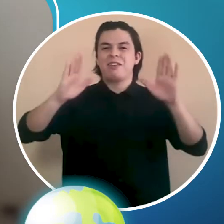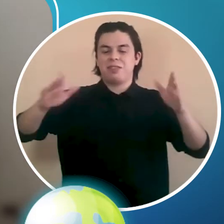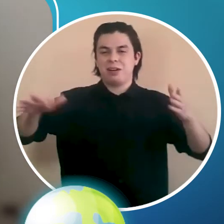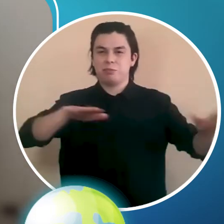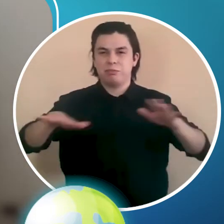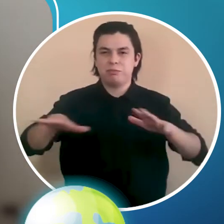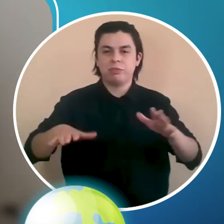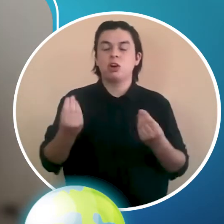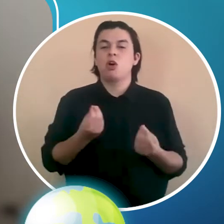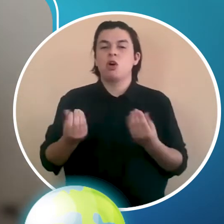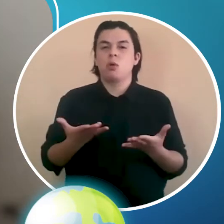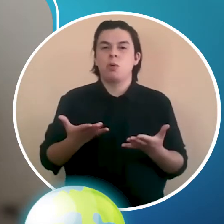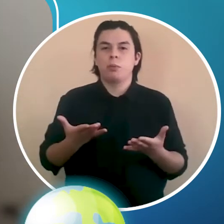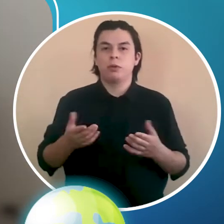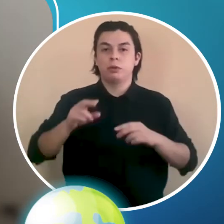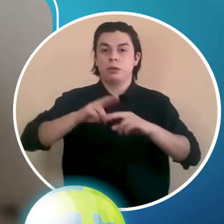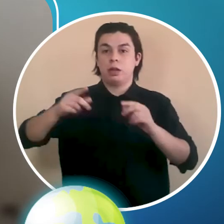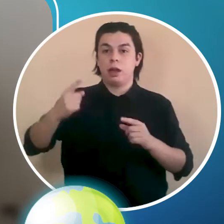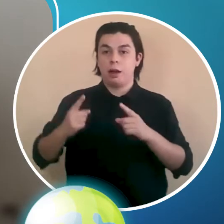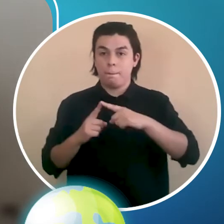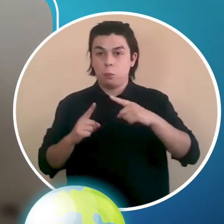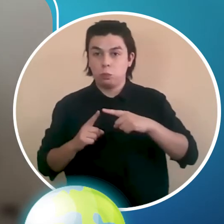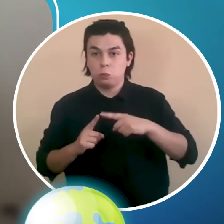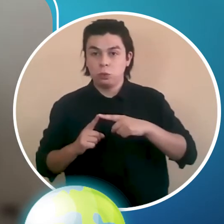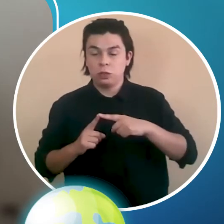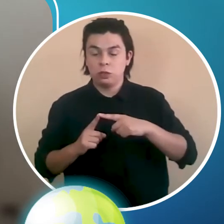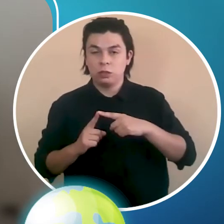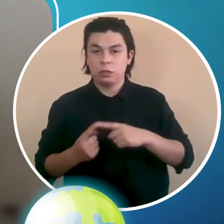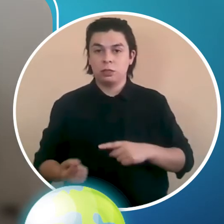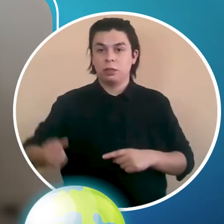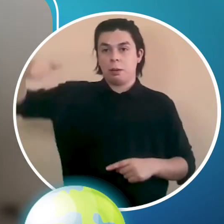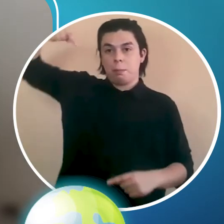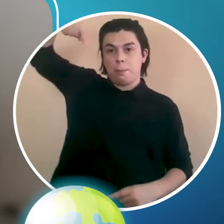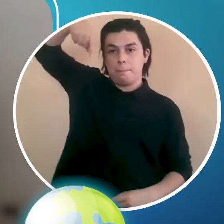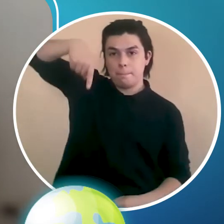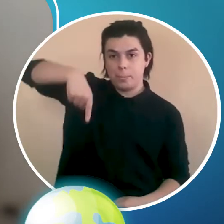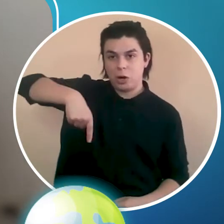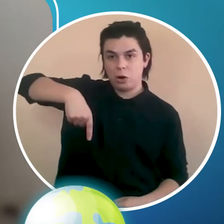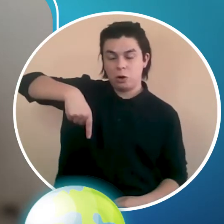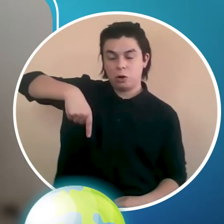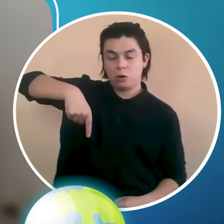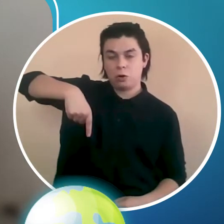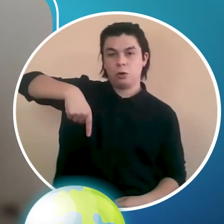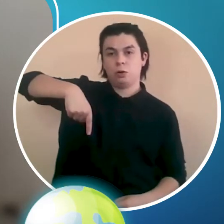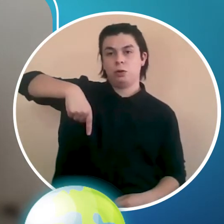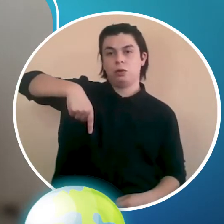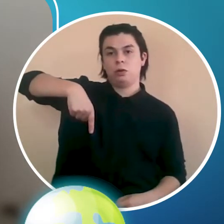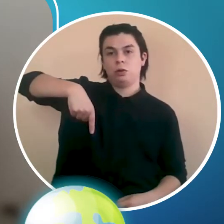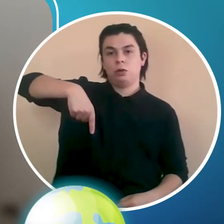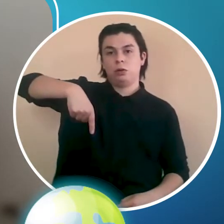lo que haremos es insertar por la parte de la punta nuestra caja de zapatos.